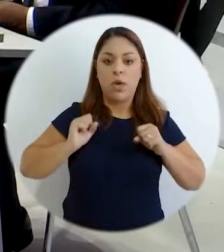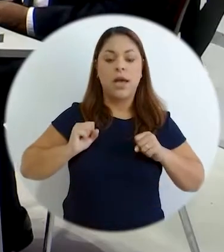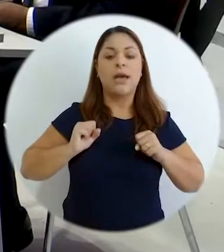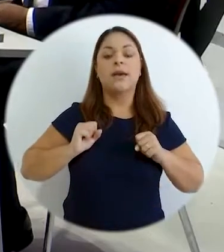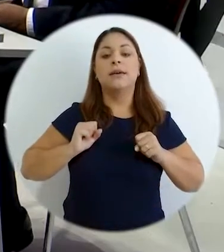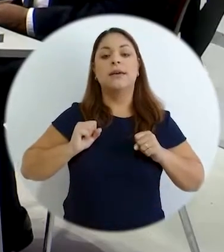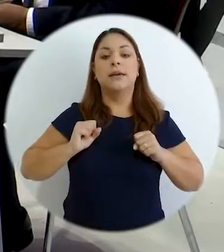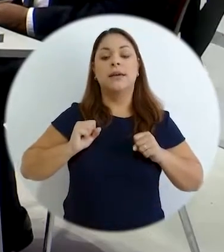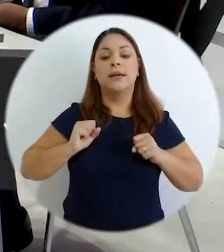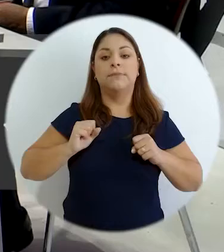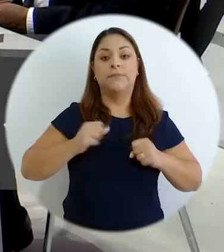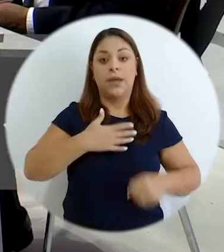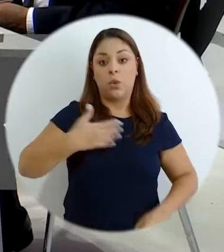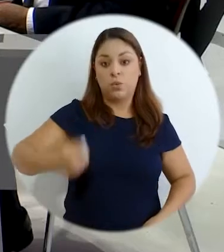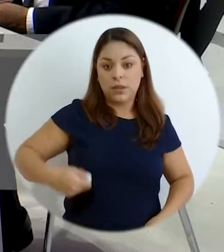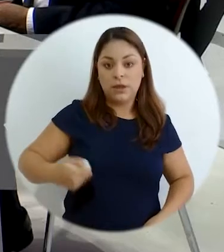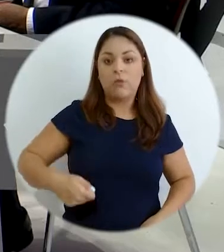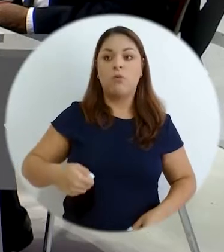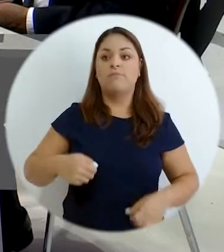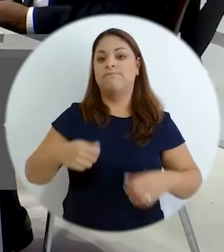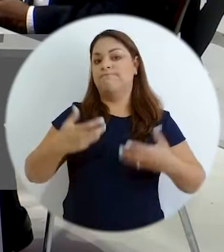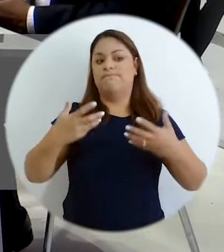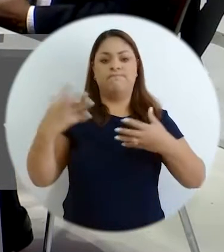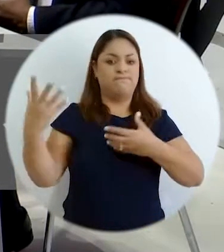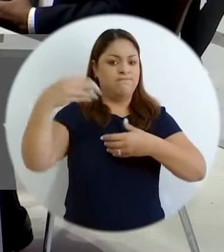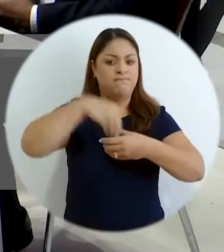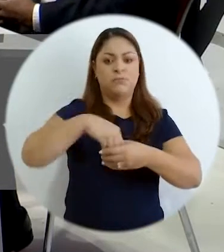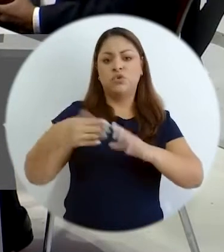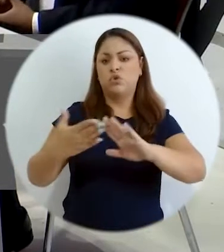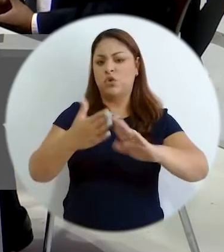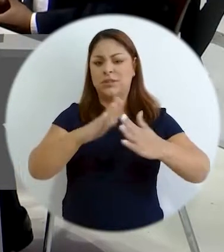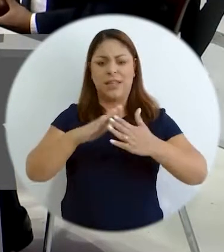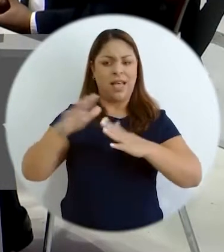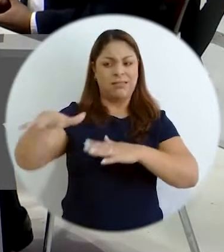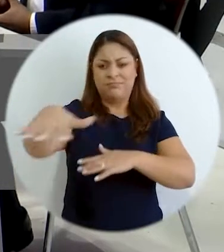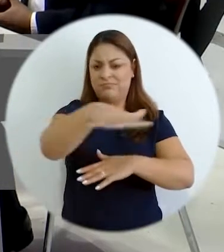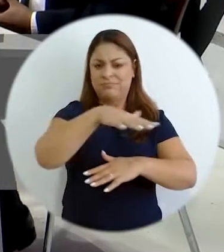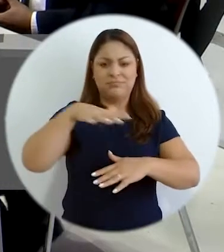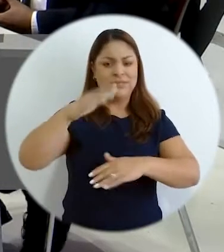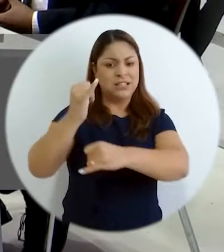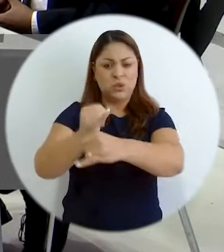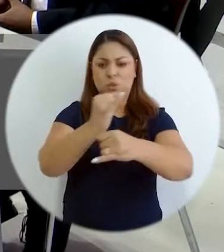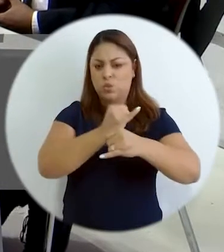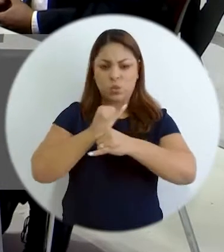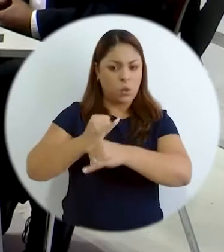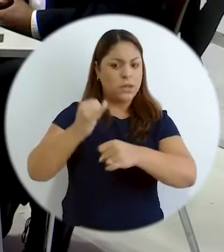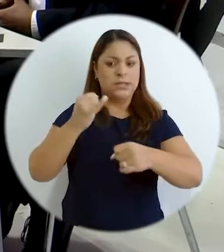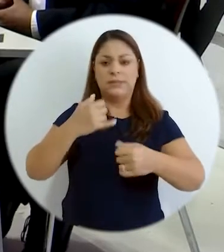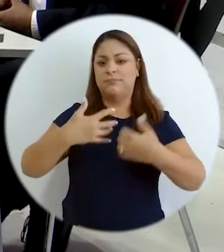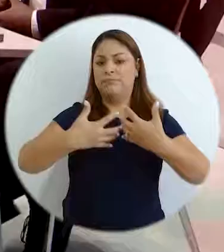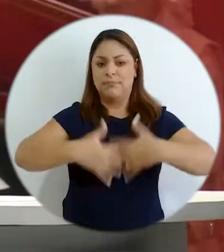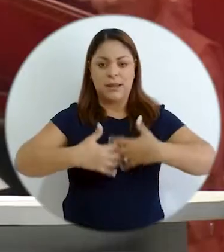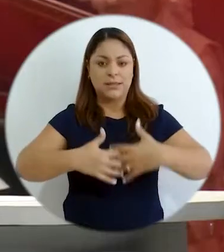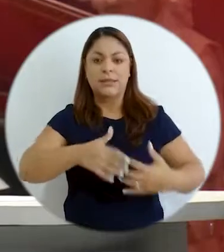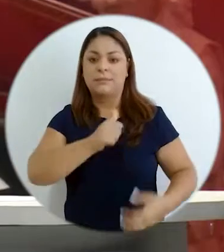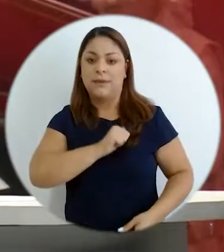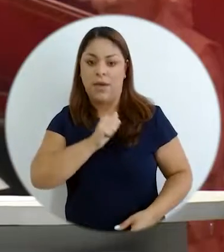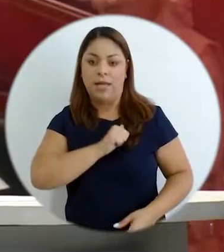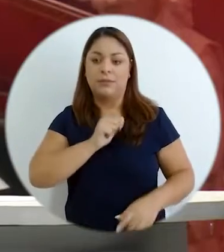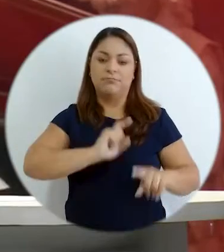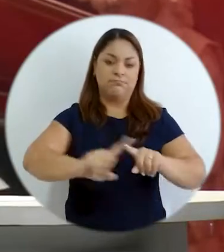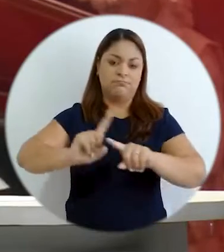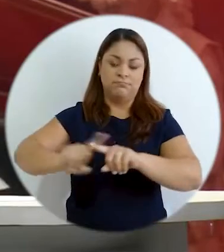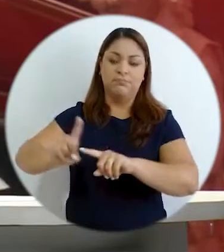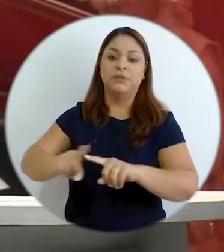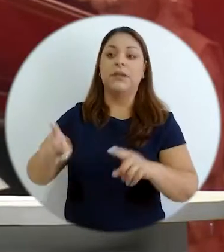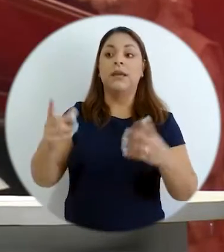participación del Poder Ejecutivo y una participación inclusive de la sociedad civil y de la institucionalidad y la